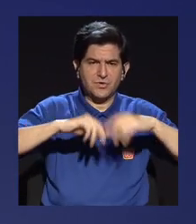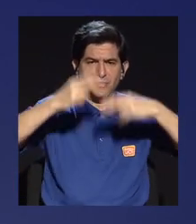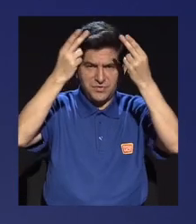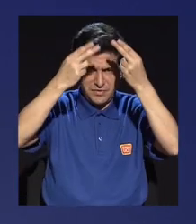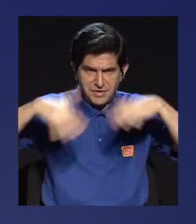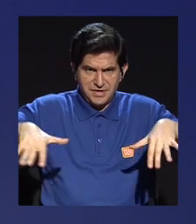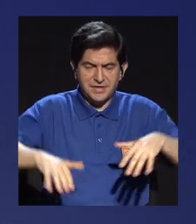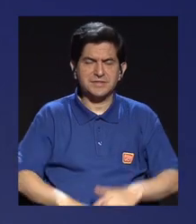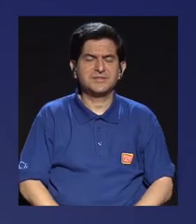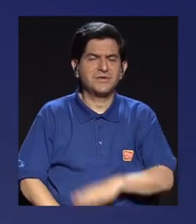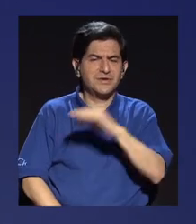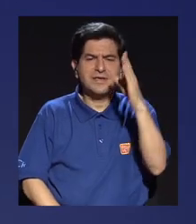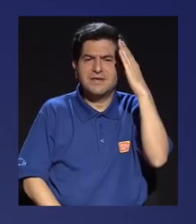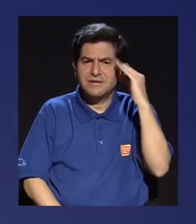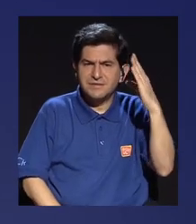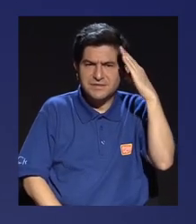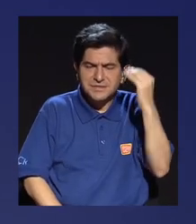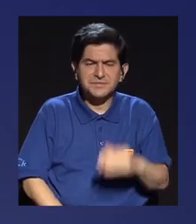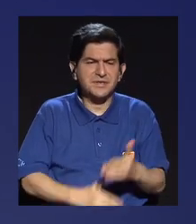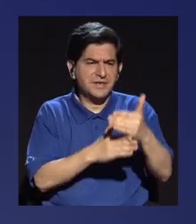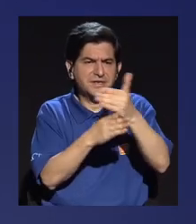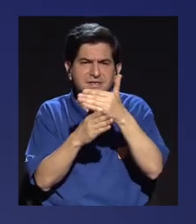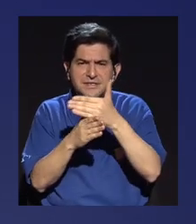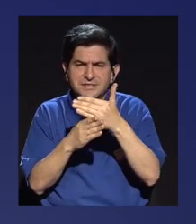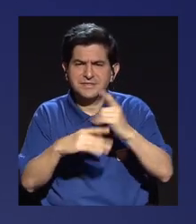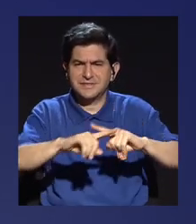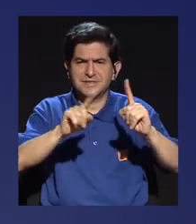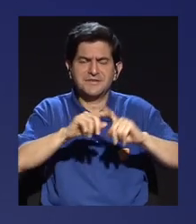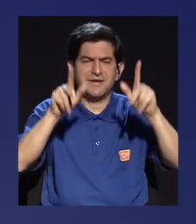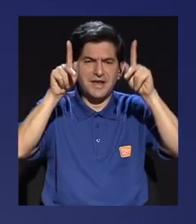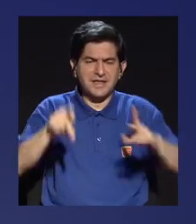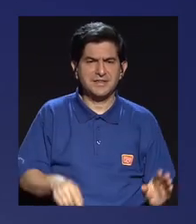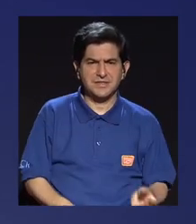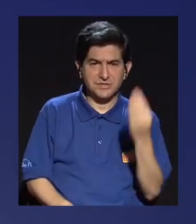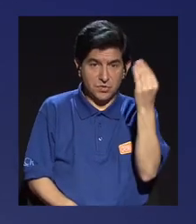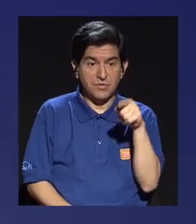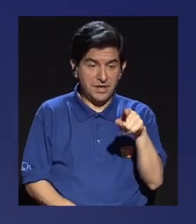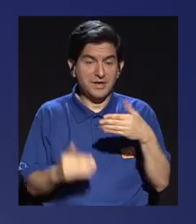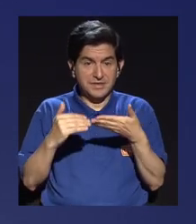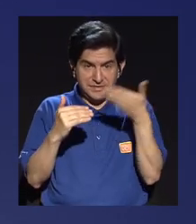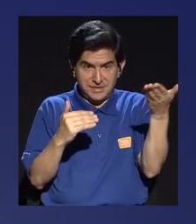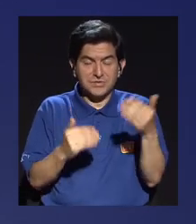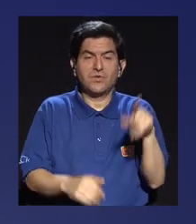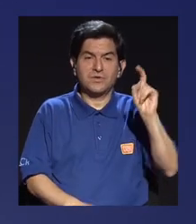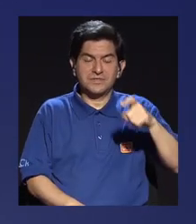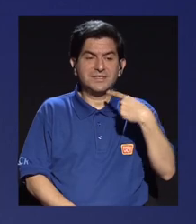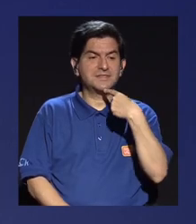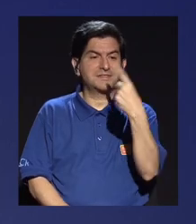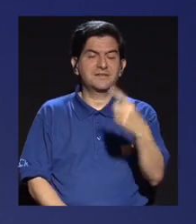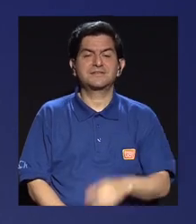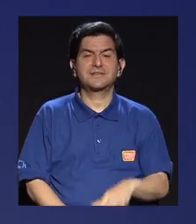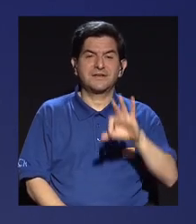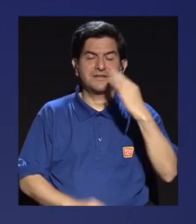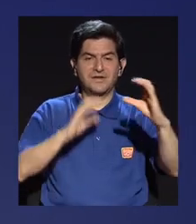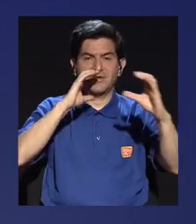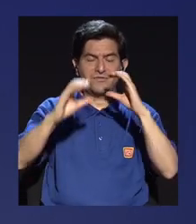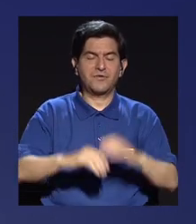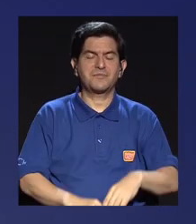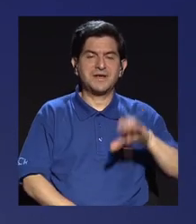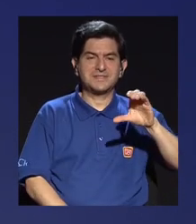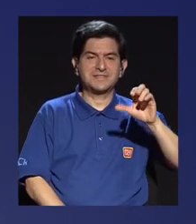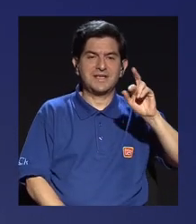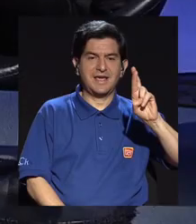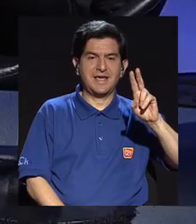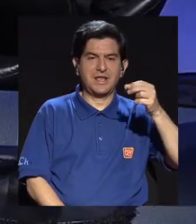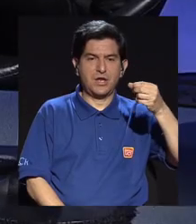esta experiencia que está compartida con una serie de gente joven? Que creo que eso es una de las cosas que hay que destacar en un medio de comunicación